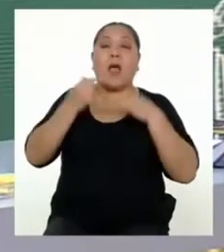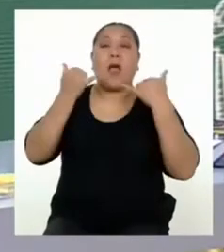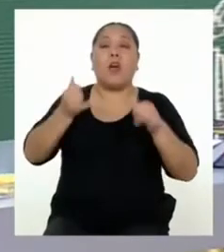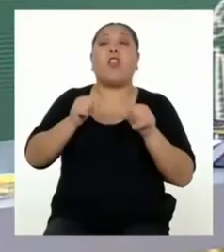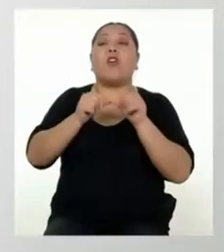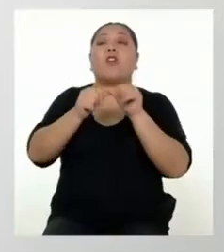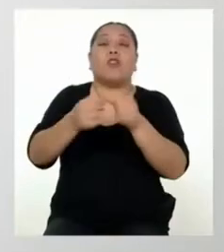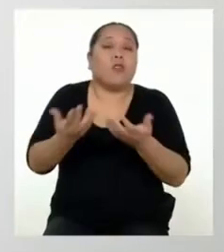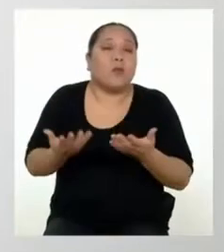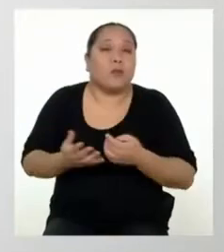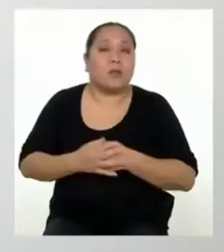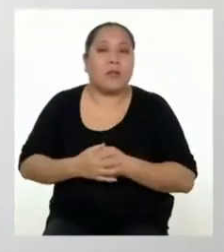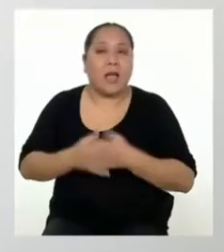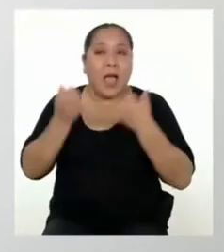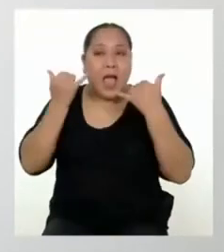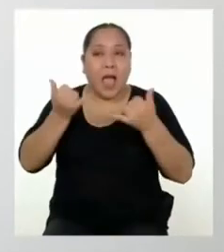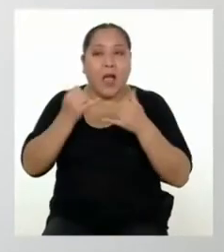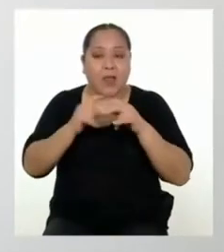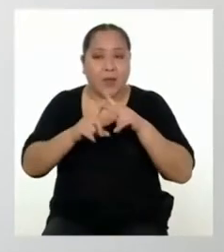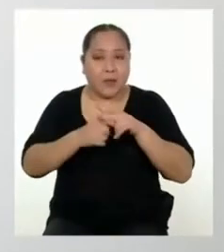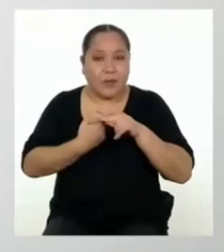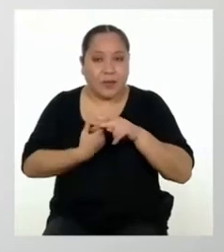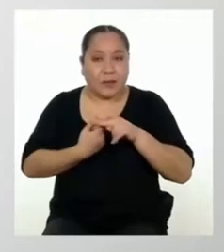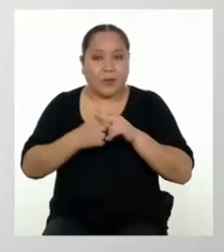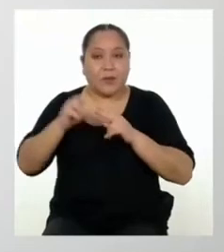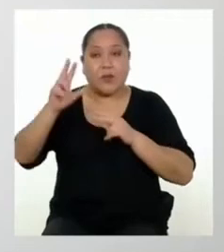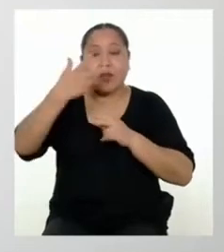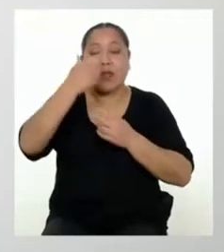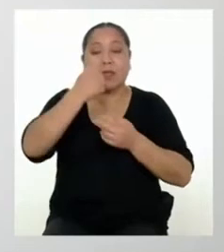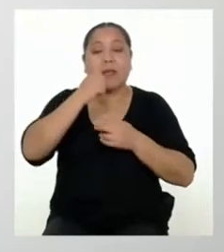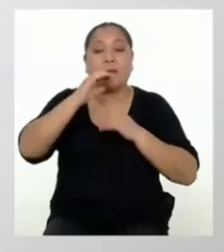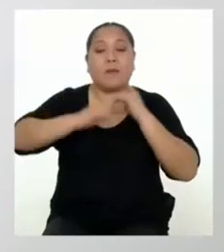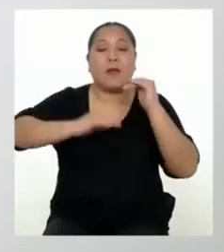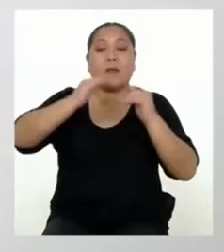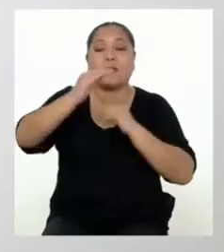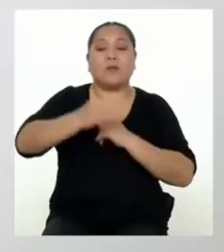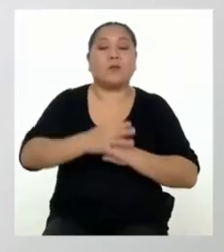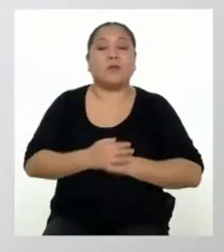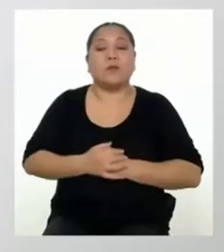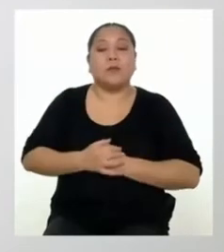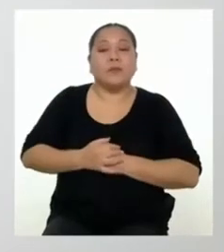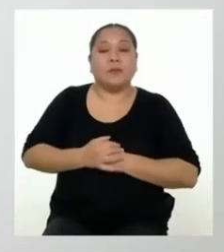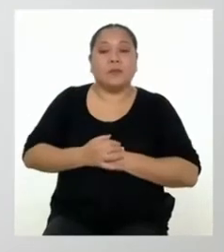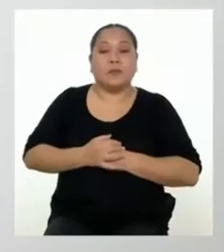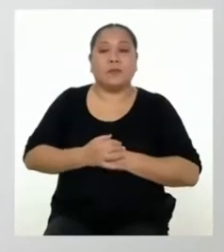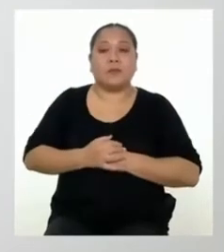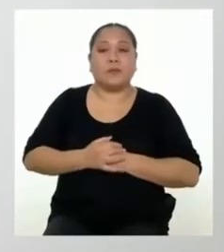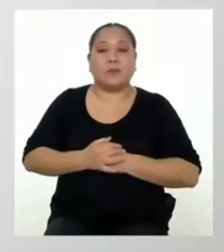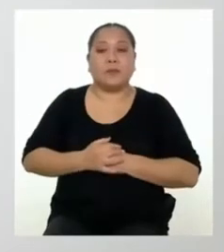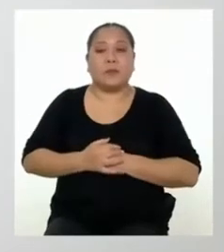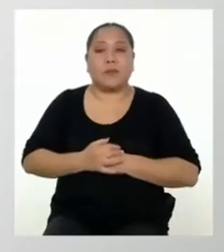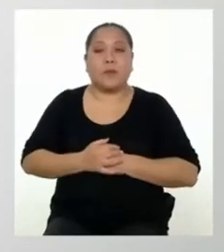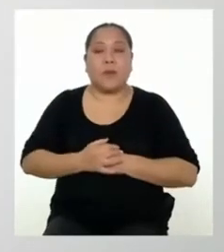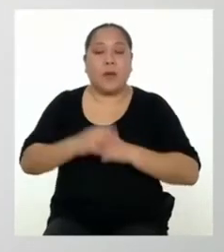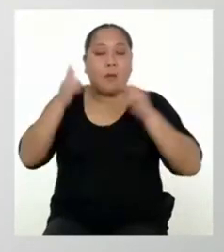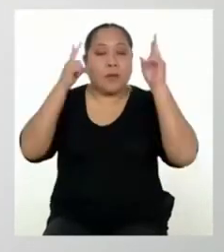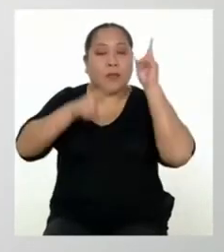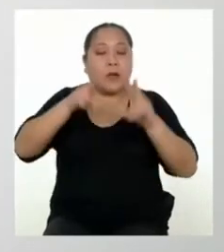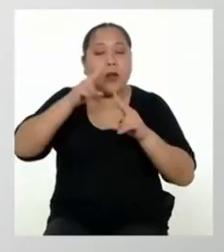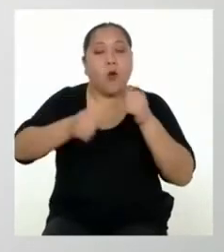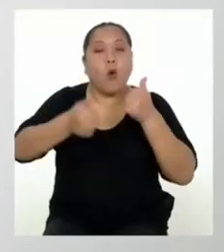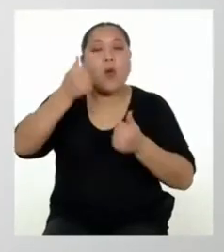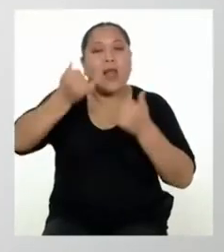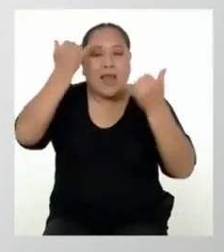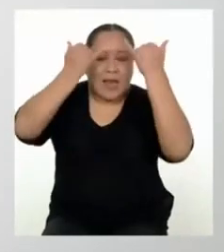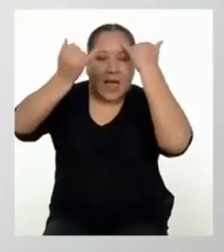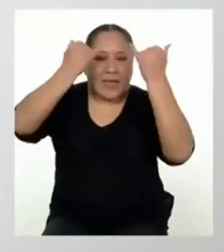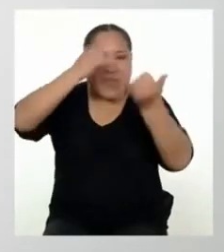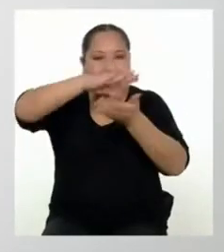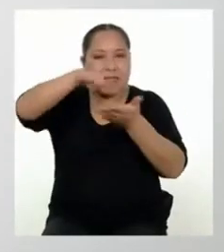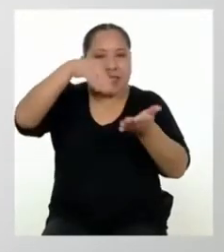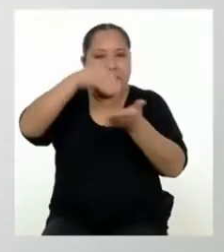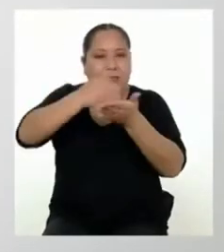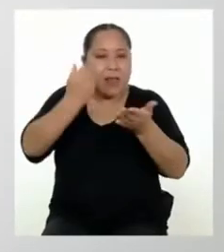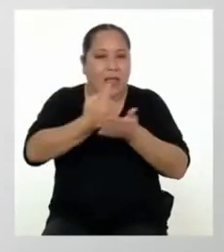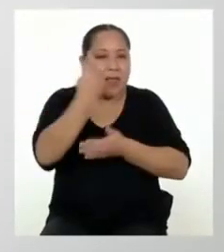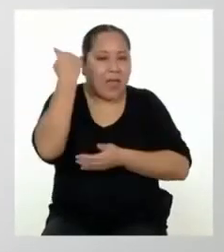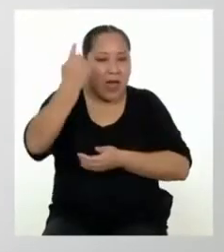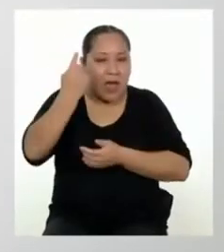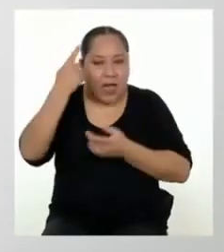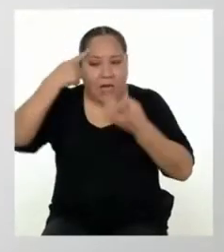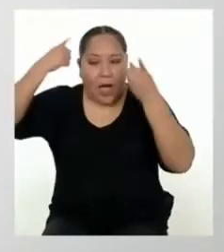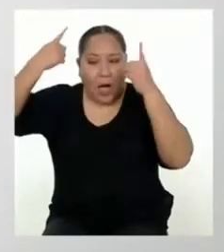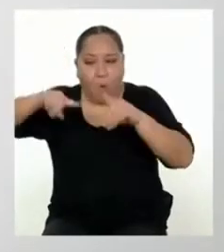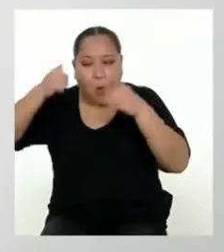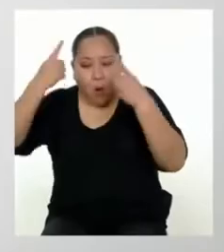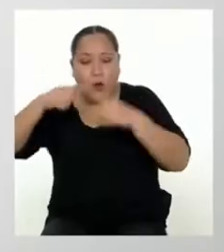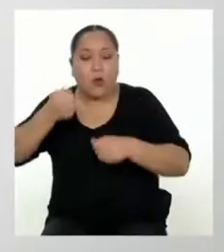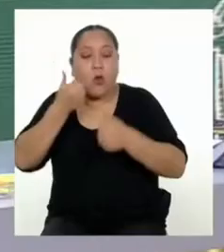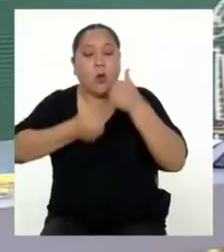con qué continuamos? Ahora mismo comenzamos con el tercer paso, Yanira. Vamos a definir la idea central de cada acuerdo y las ideas que